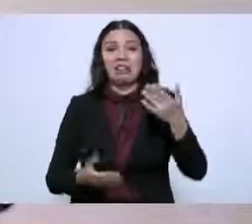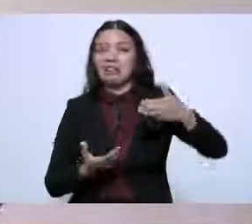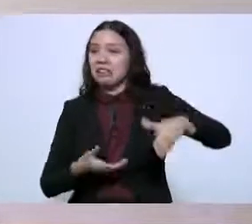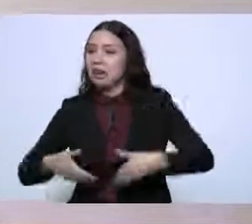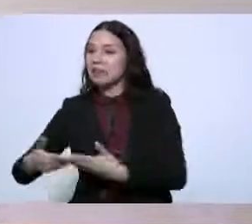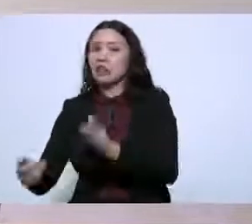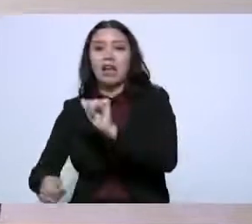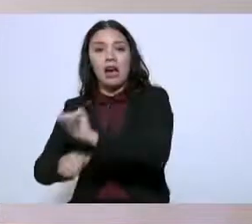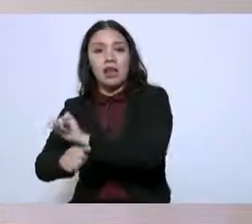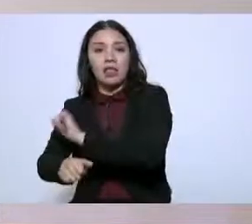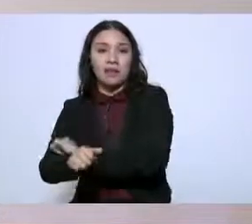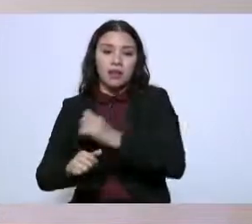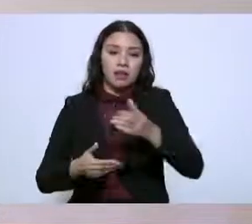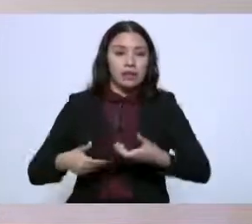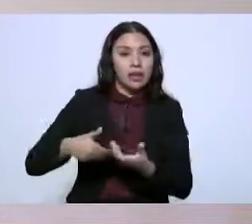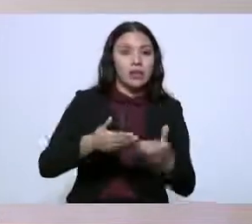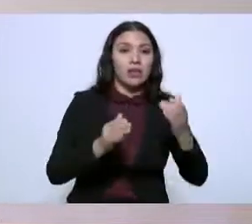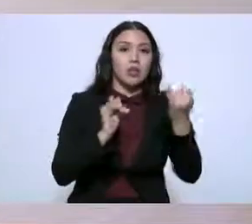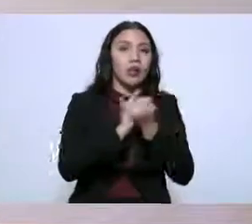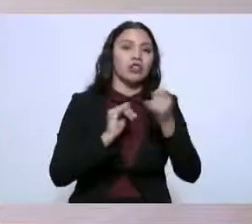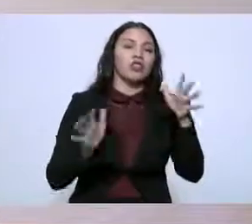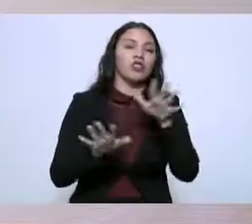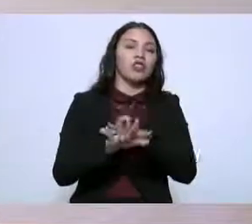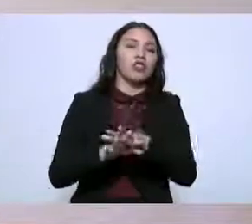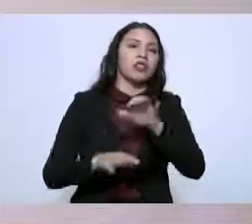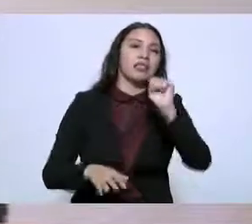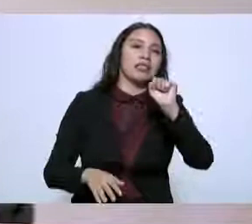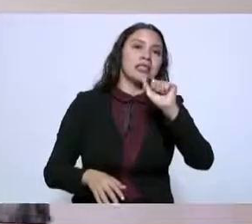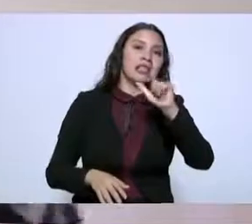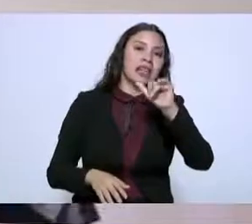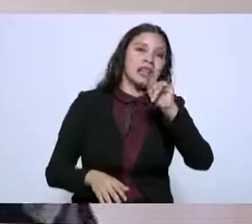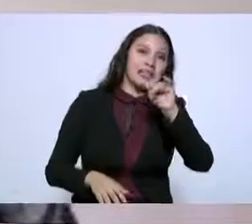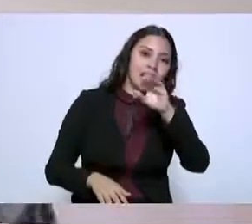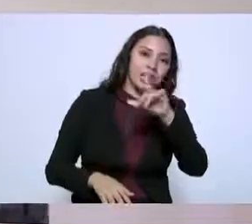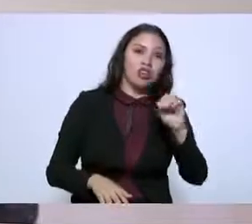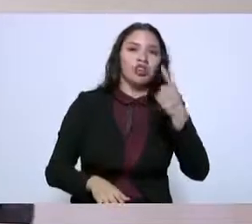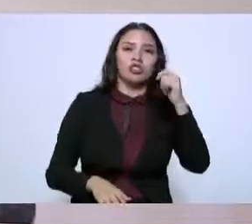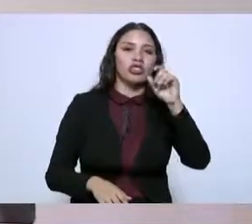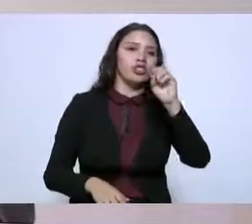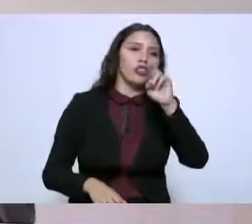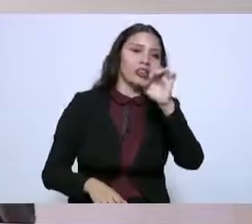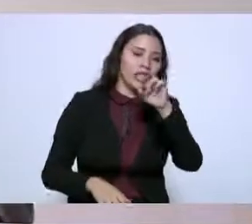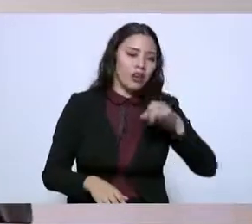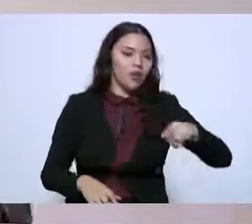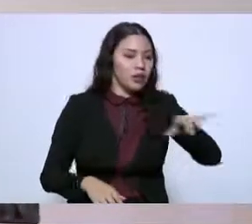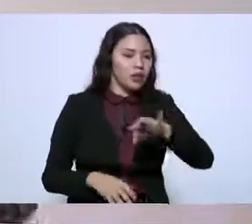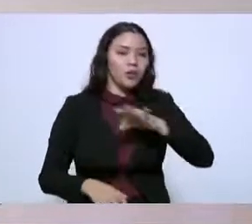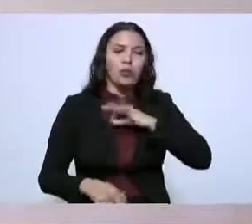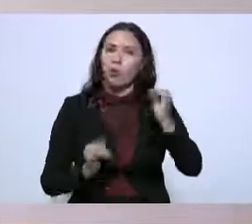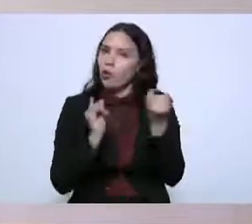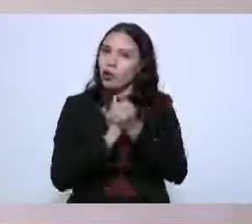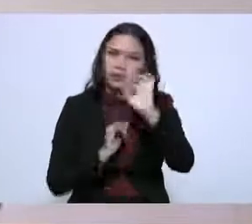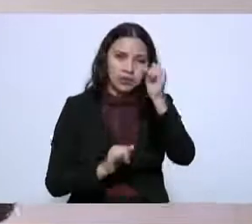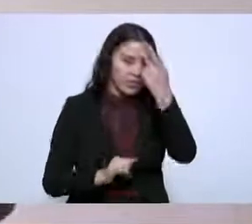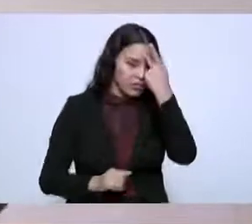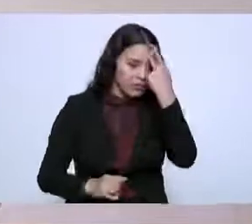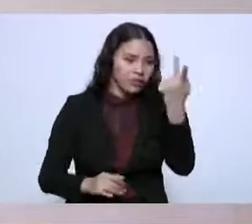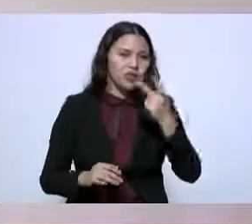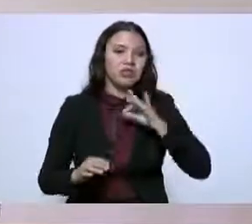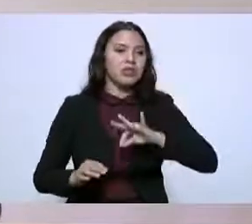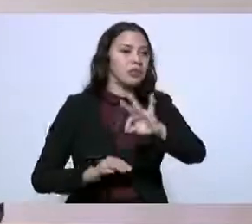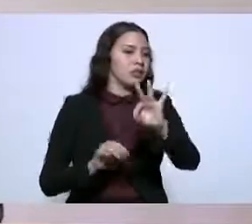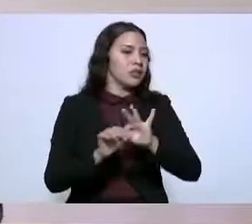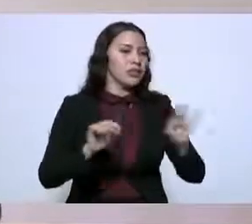conecta también con Saltillo y Torreón, lo mismo que viene de toda la zona del Bajío y San Luis Potosí y llega a las dos